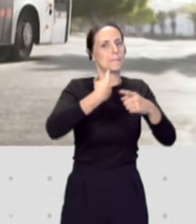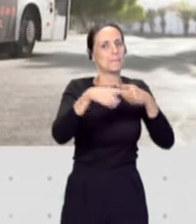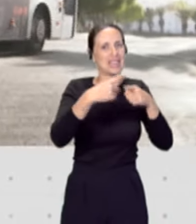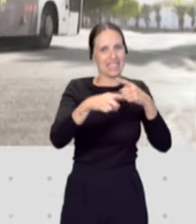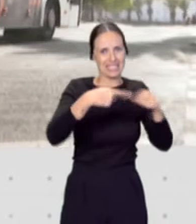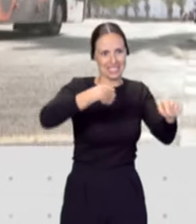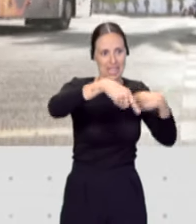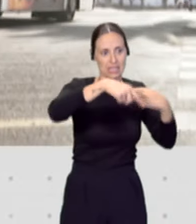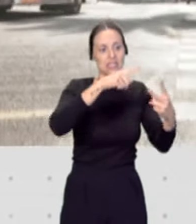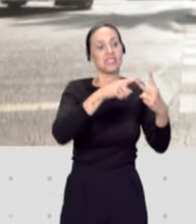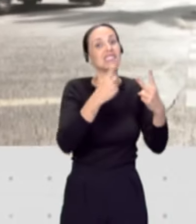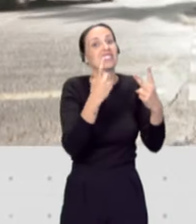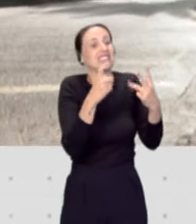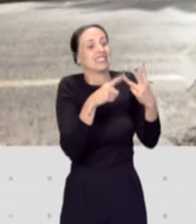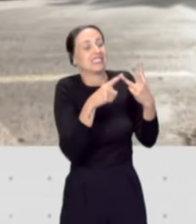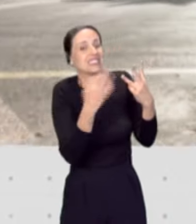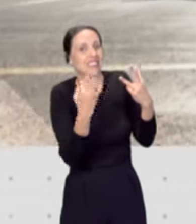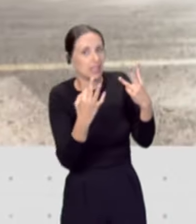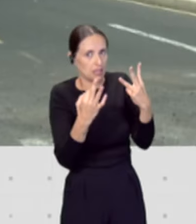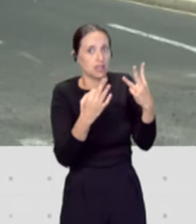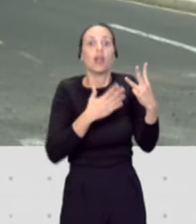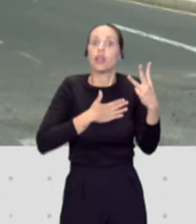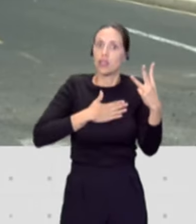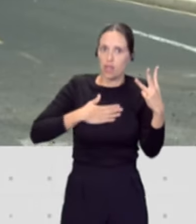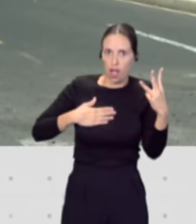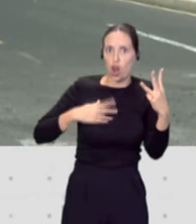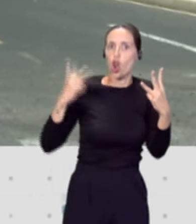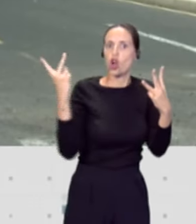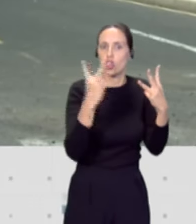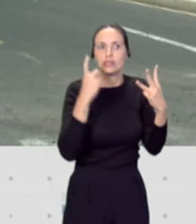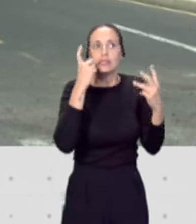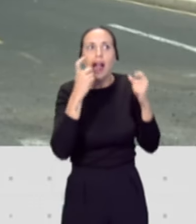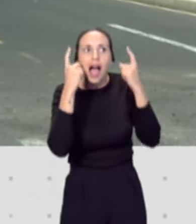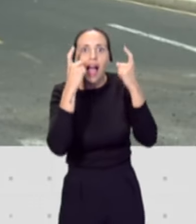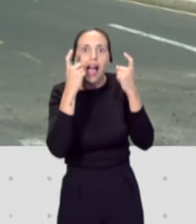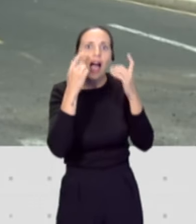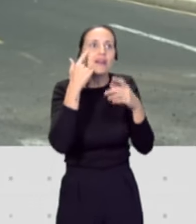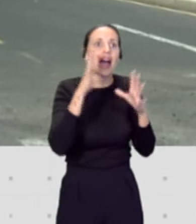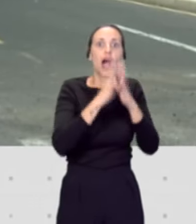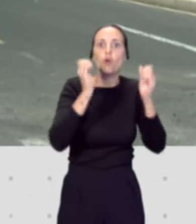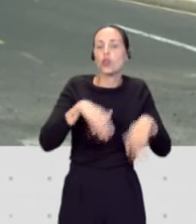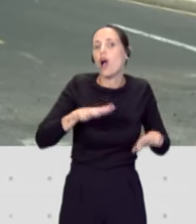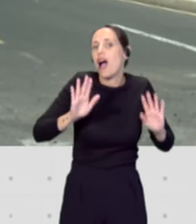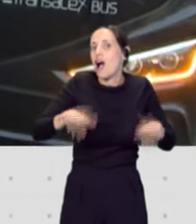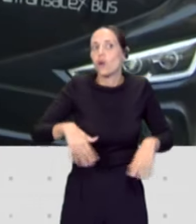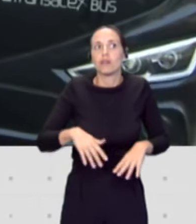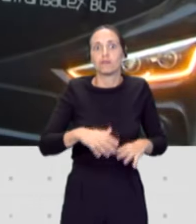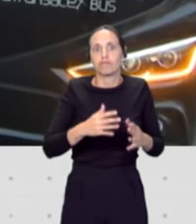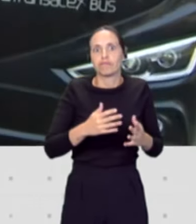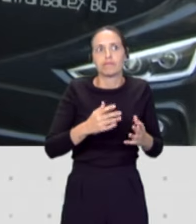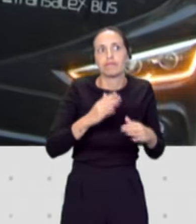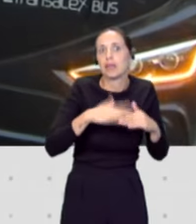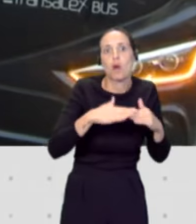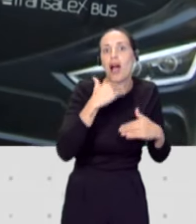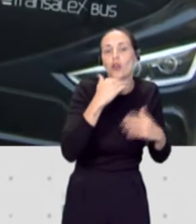por intentar, y creo que es la voluntad y la obligación de las dos partes de intentar llegar a un acuerdo que sea en el último minuto. ¿Y qué ocurre con